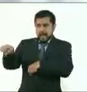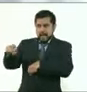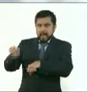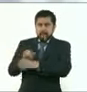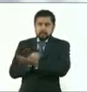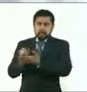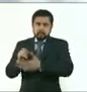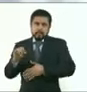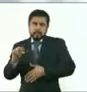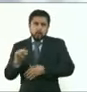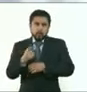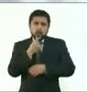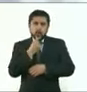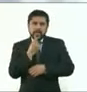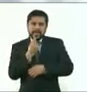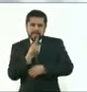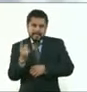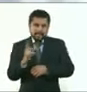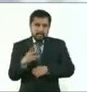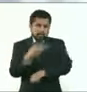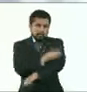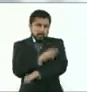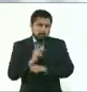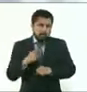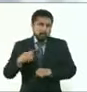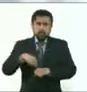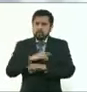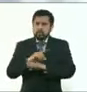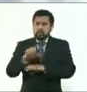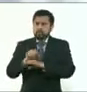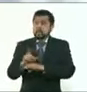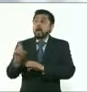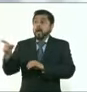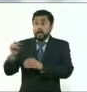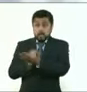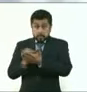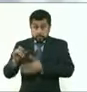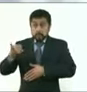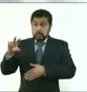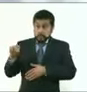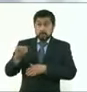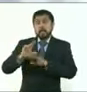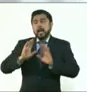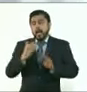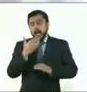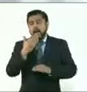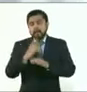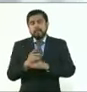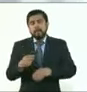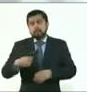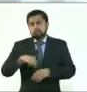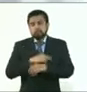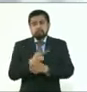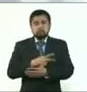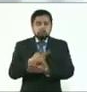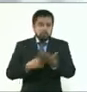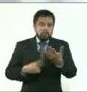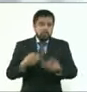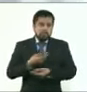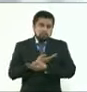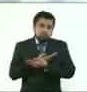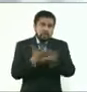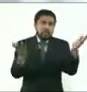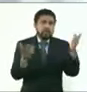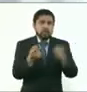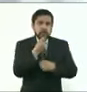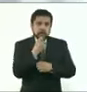pues, acorde con el Programa Nacional de Vacunación, lo que hacemos es poner todo nuestro esfuerzo para que la vacunación sea expedita, que sea agradable para